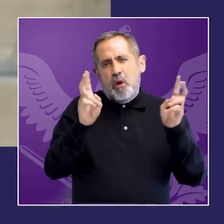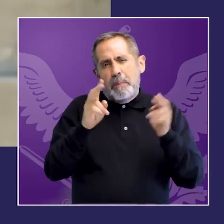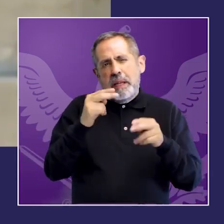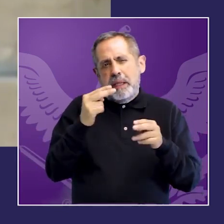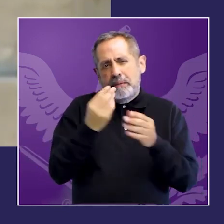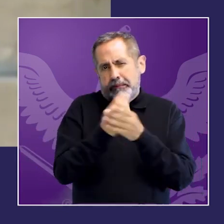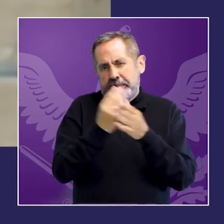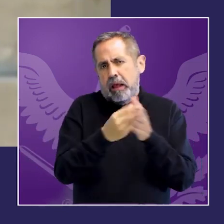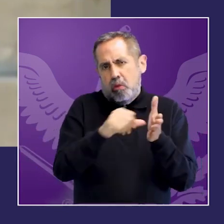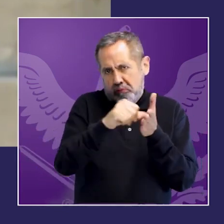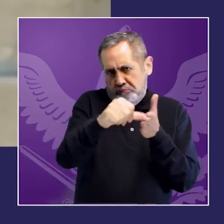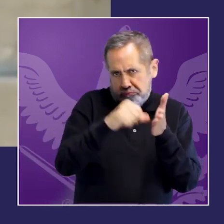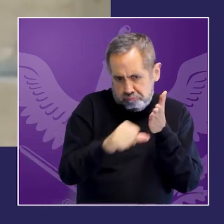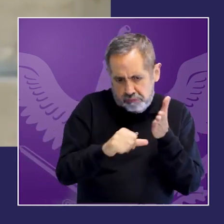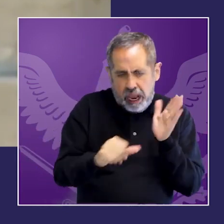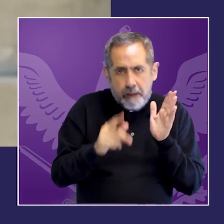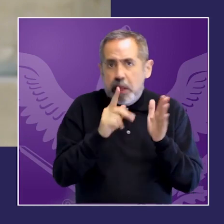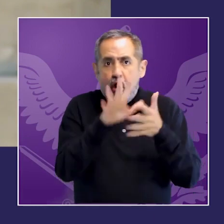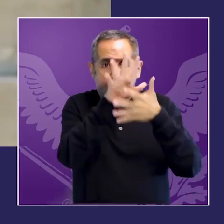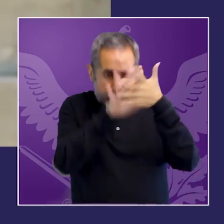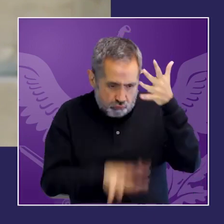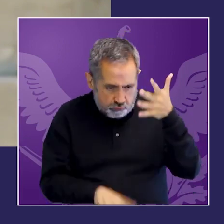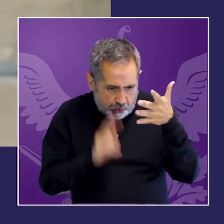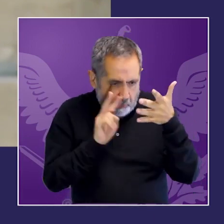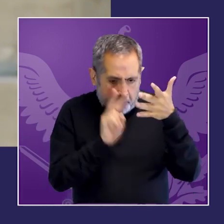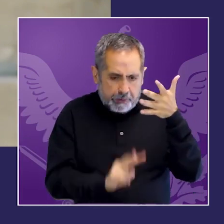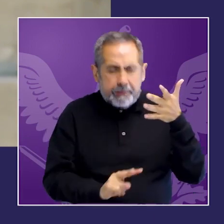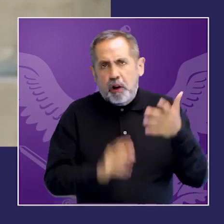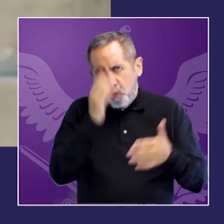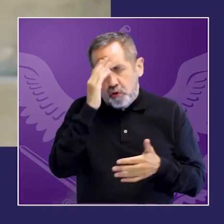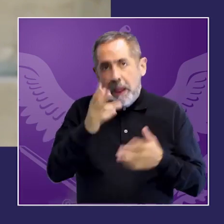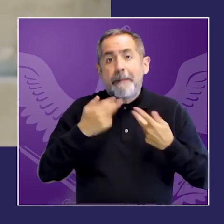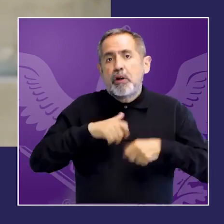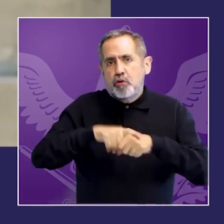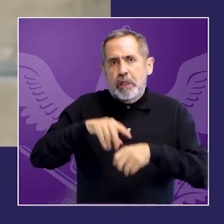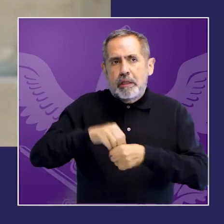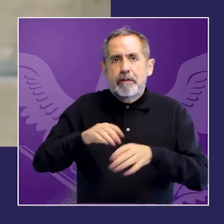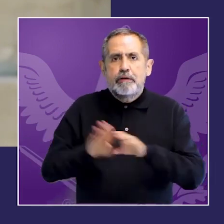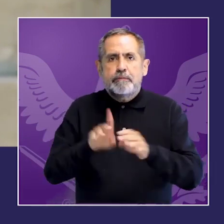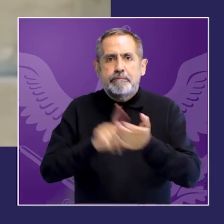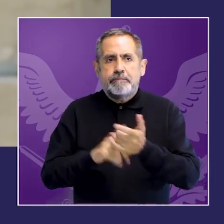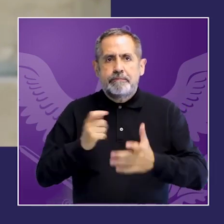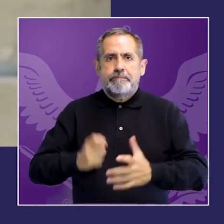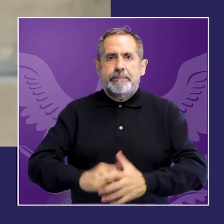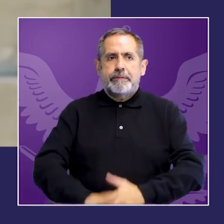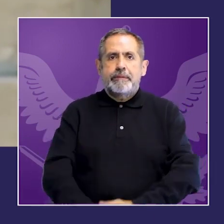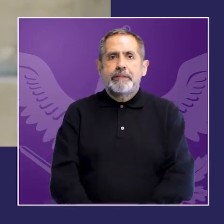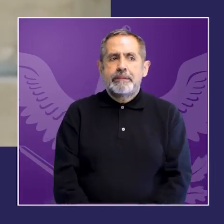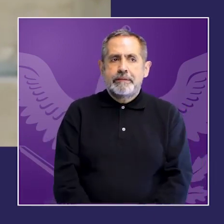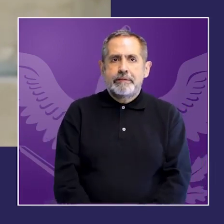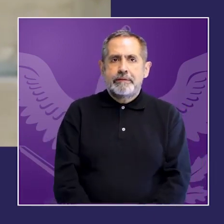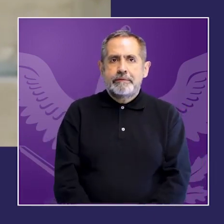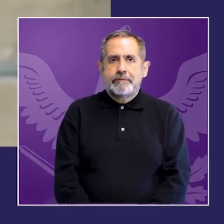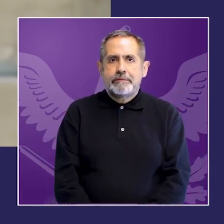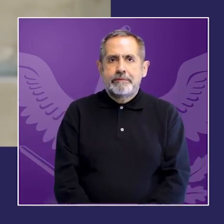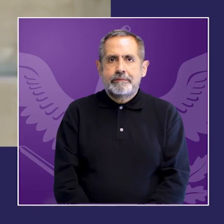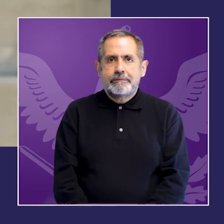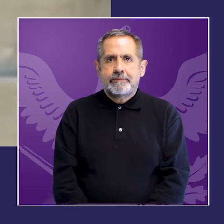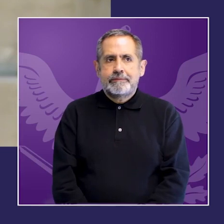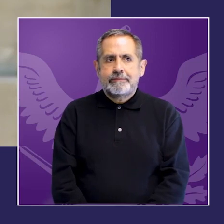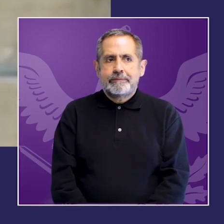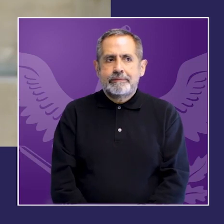promover la sanción y la aplicación efectiva de legislación que establezca la obligatoriedad de las capacitaciones